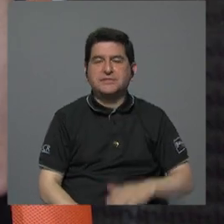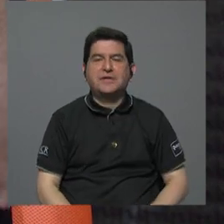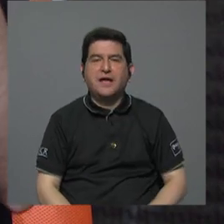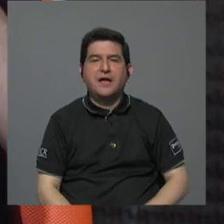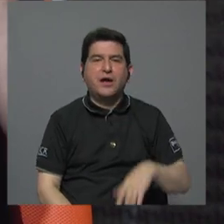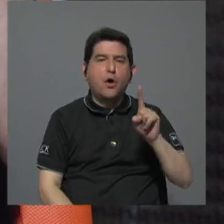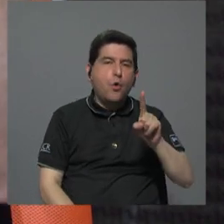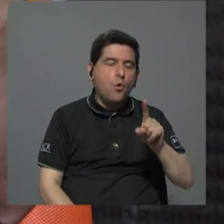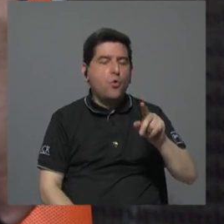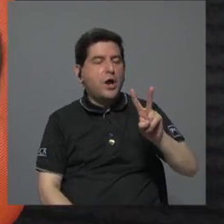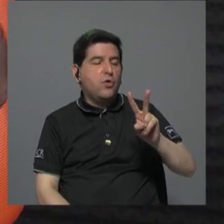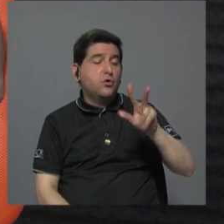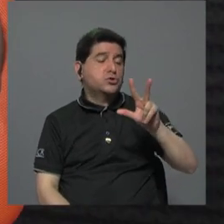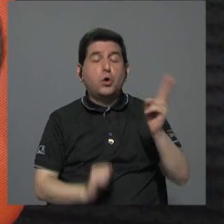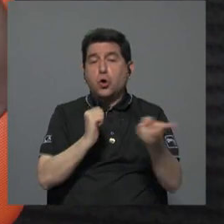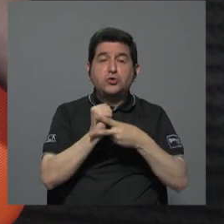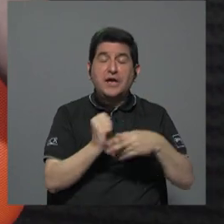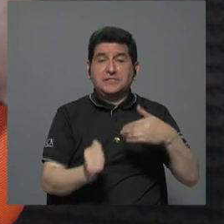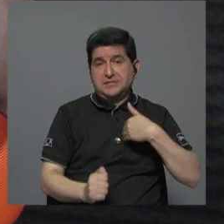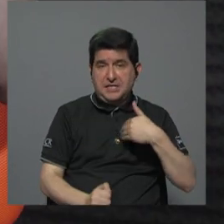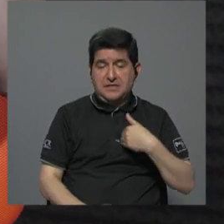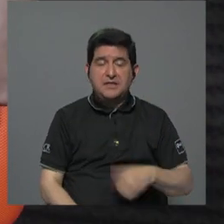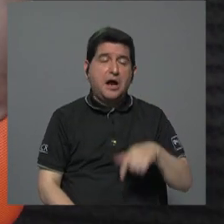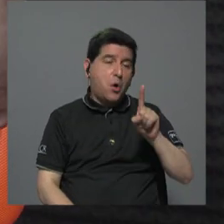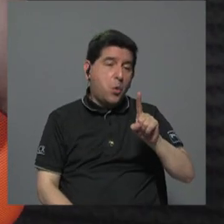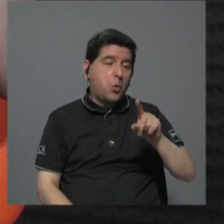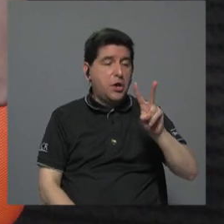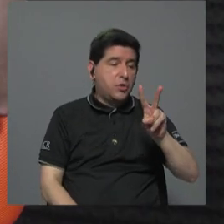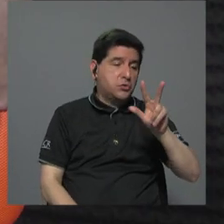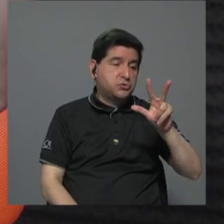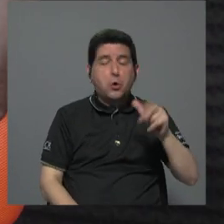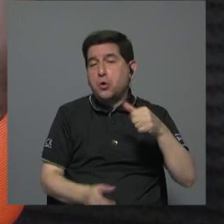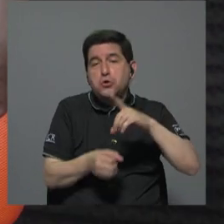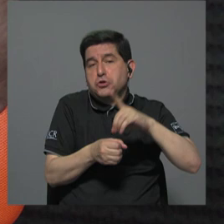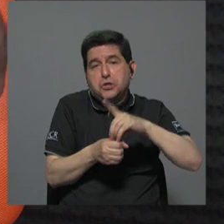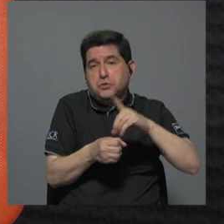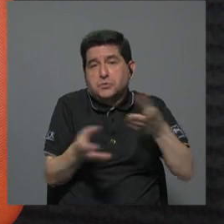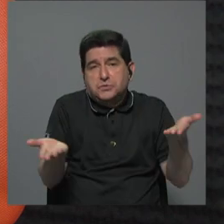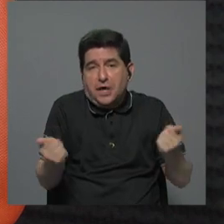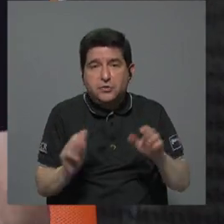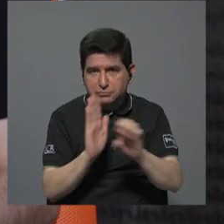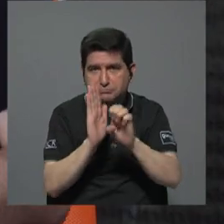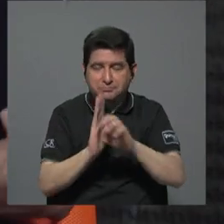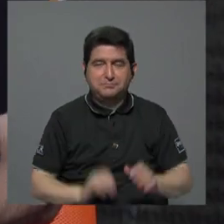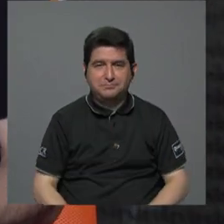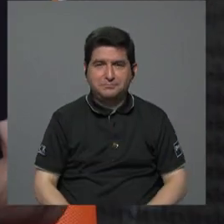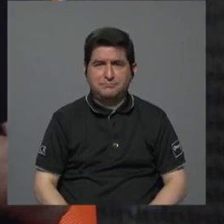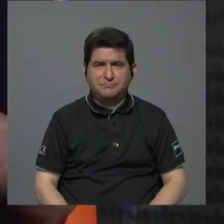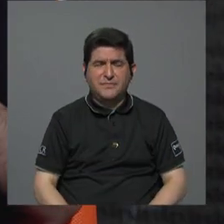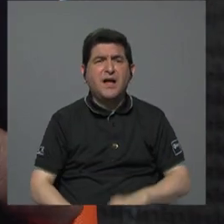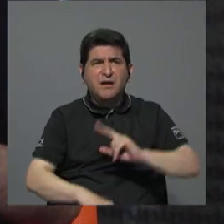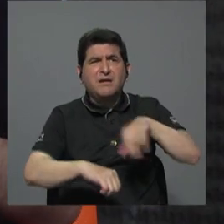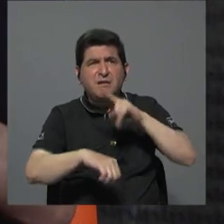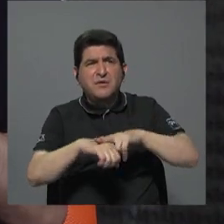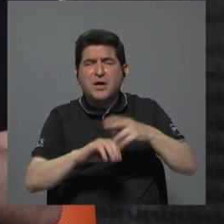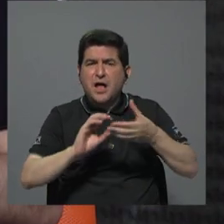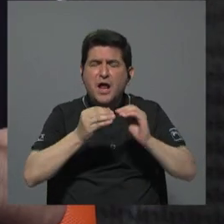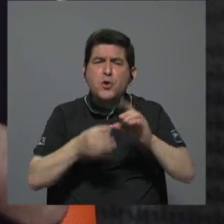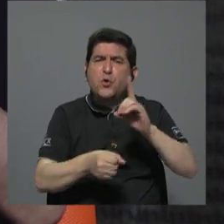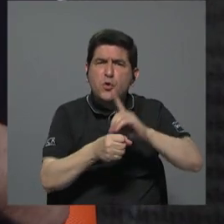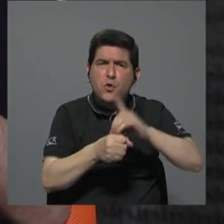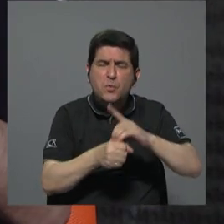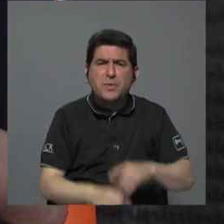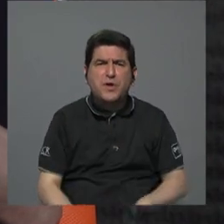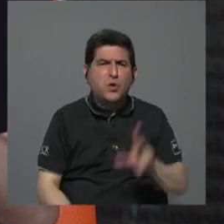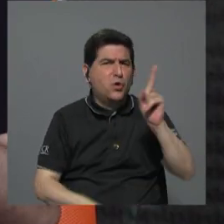dos o tres veces obtendrá una dos o tres diputaciones por ejemplo a menudo el total de diputaciones